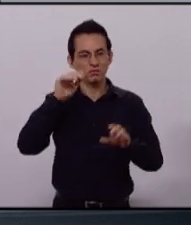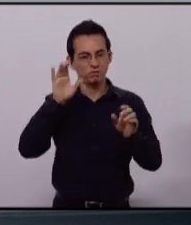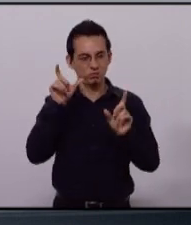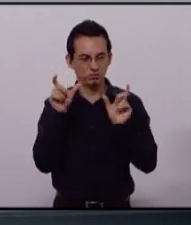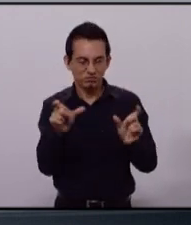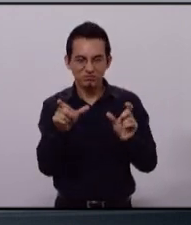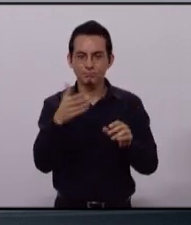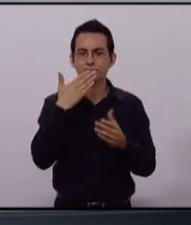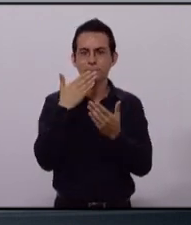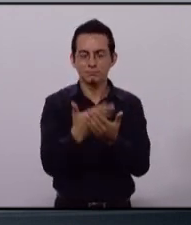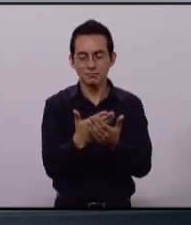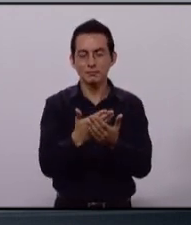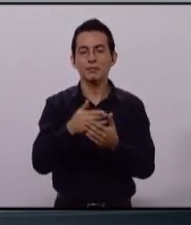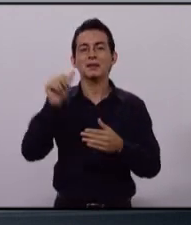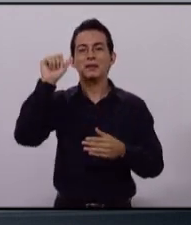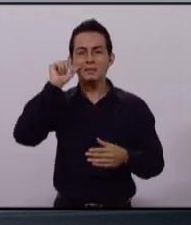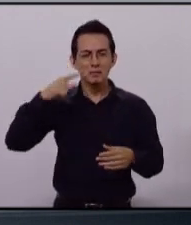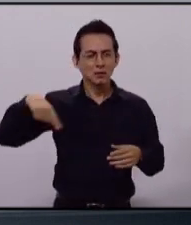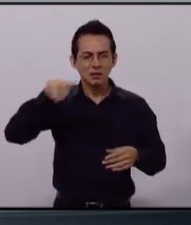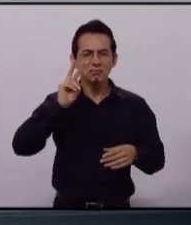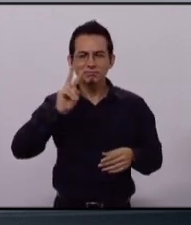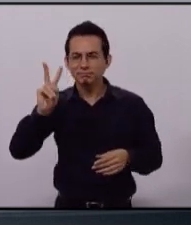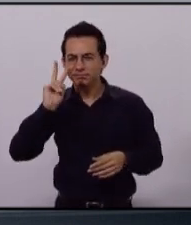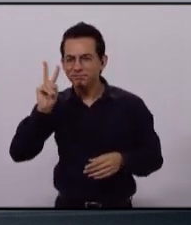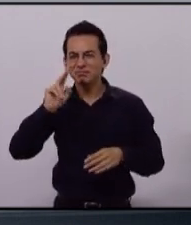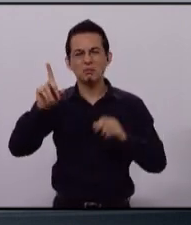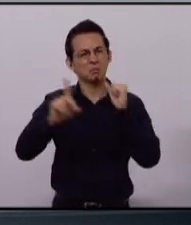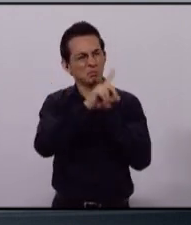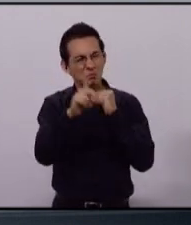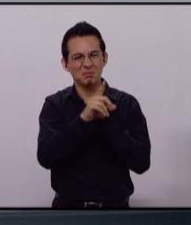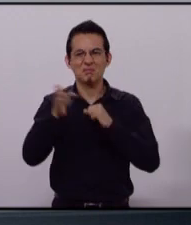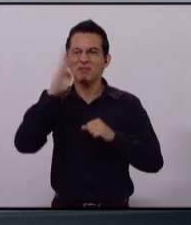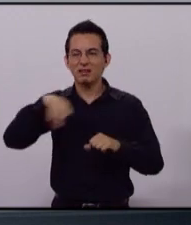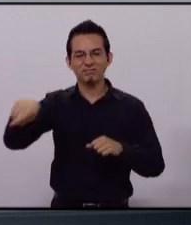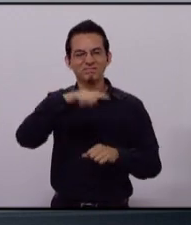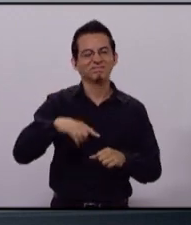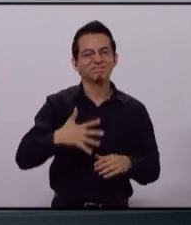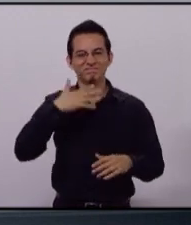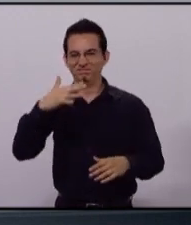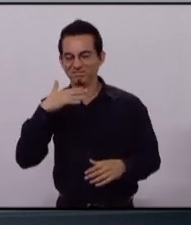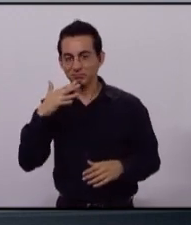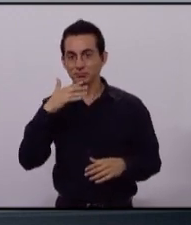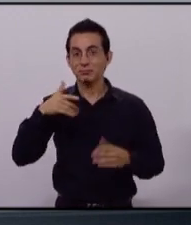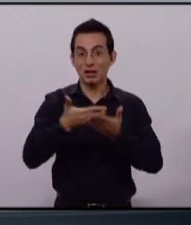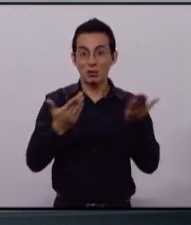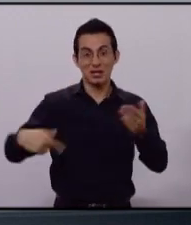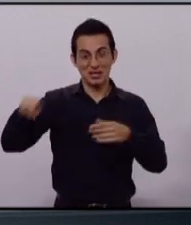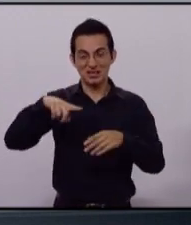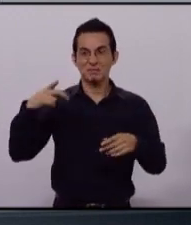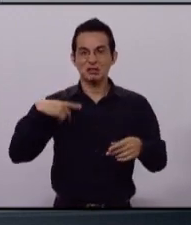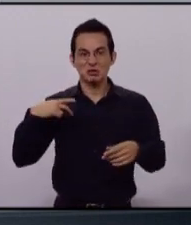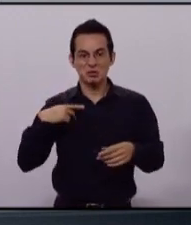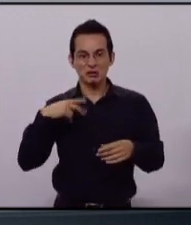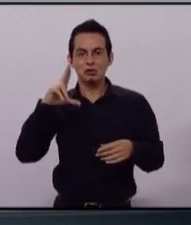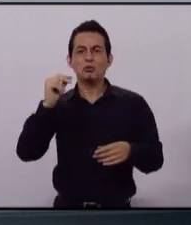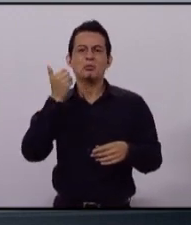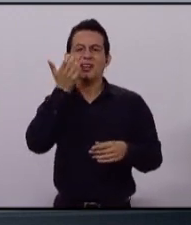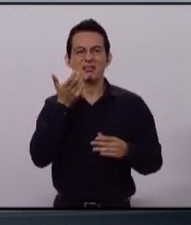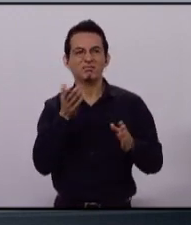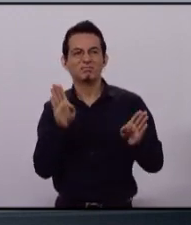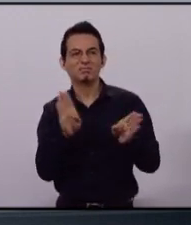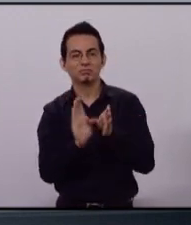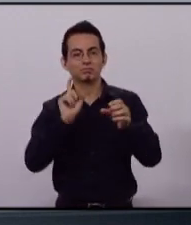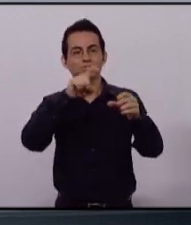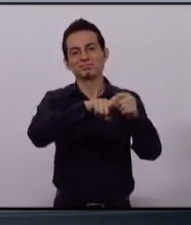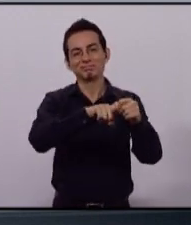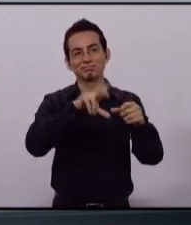una máquina de generar pobreza y corrupción. Los empresarios ya no quieren invertir en estos gobiernos que los extorsionan. Hoy